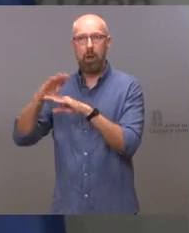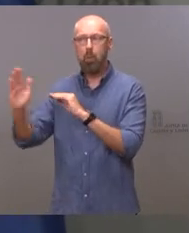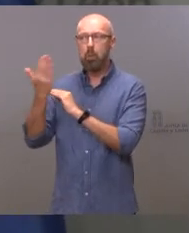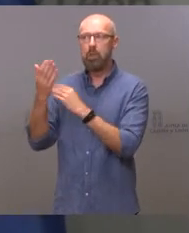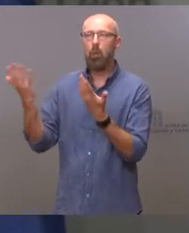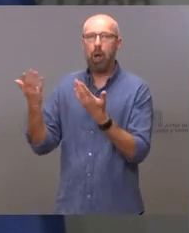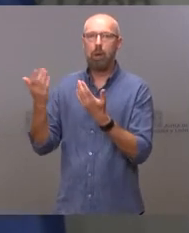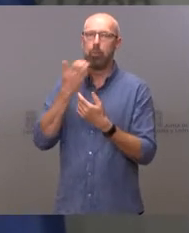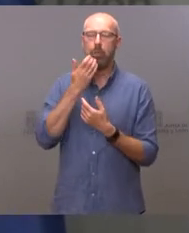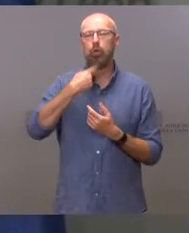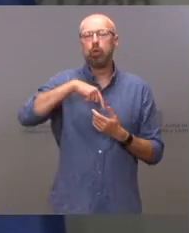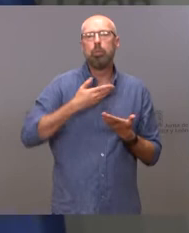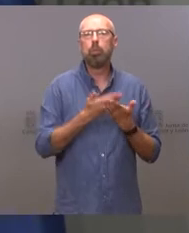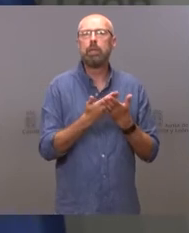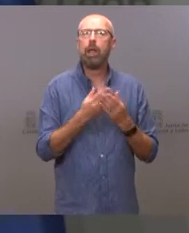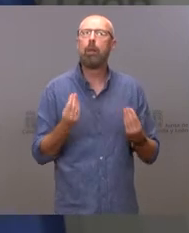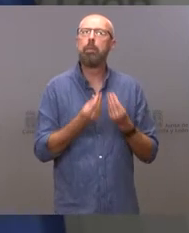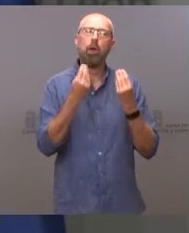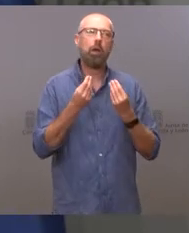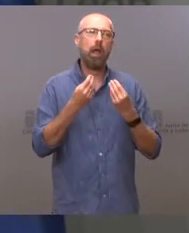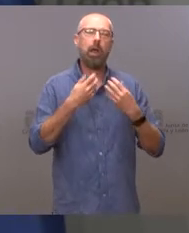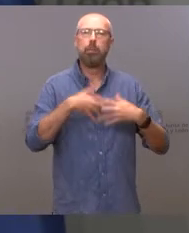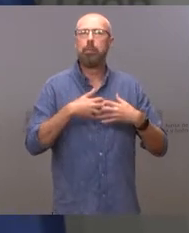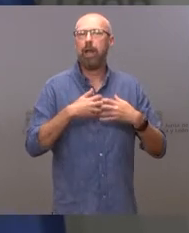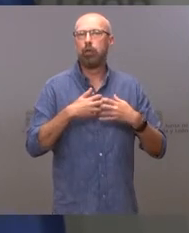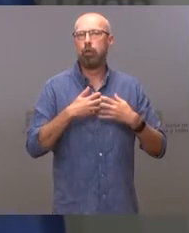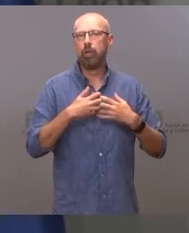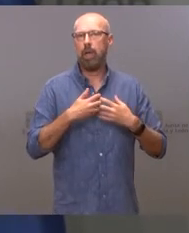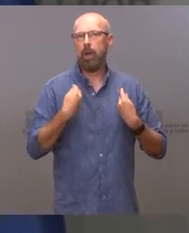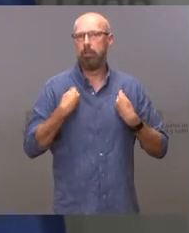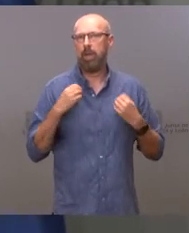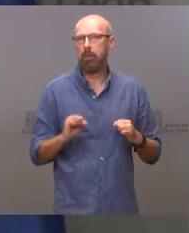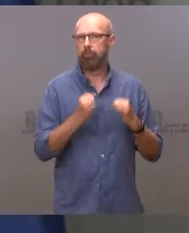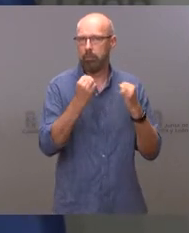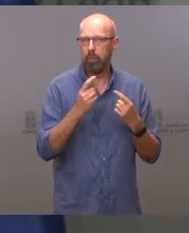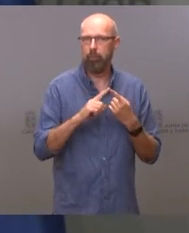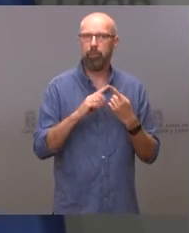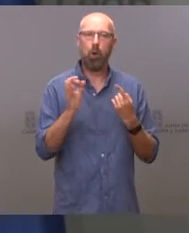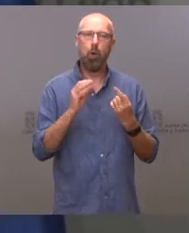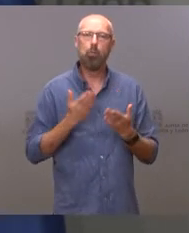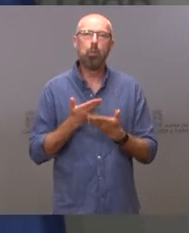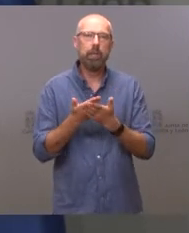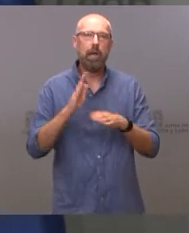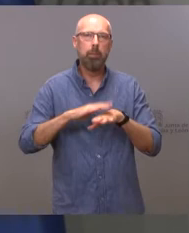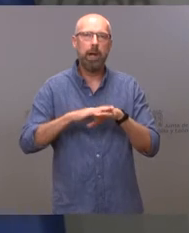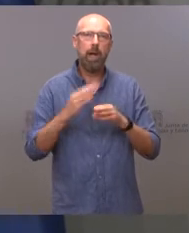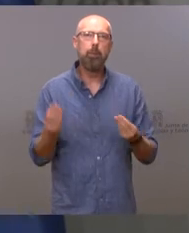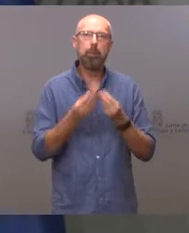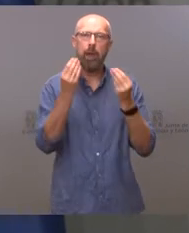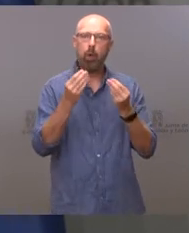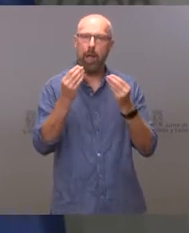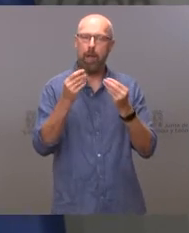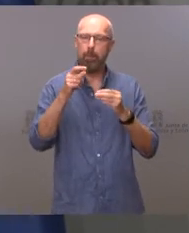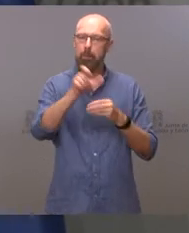equipos de soporte vital. ¿Qué opina el señor Tudanca sobre nuestras propuestas de mejorar y potenciar al personal de enfermería